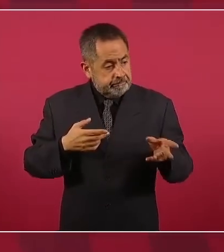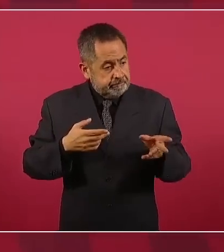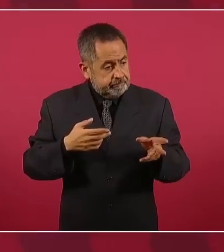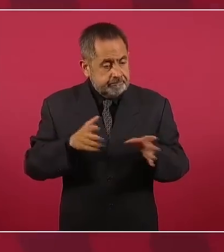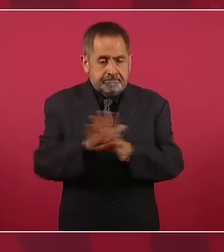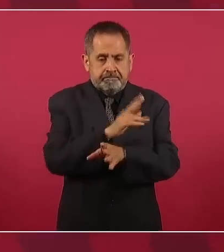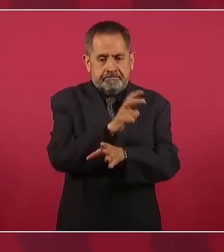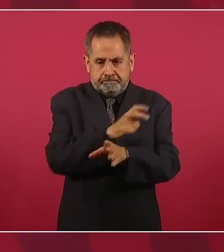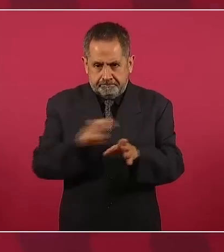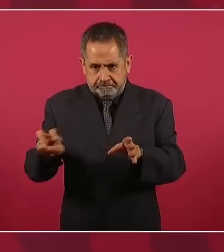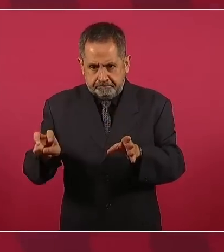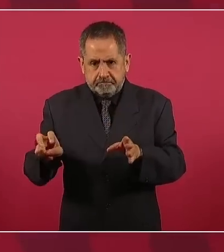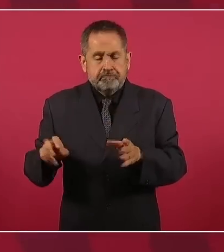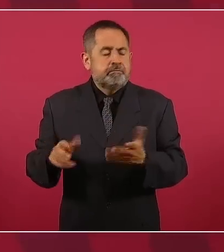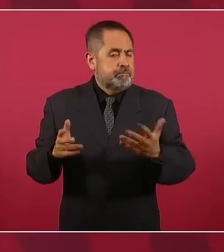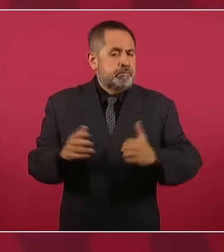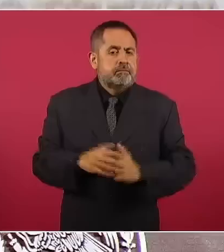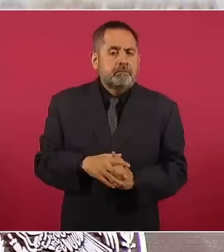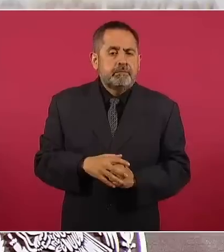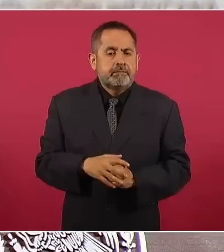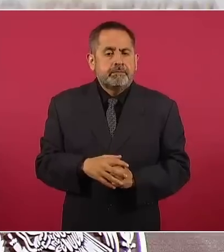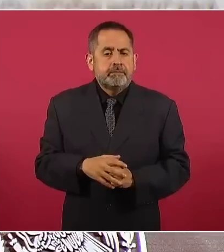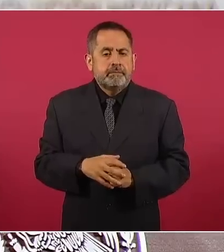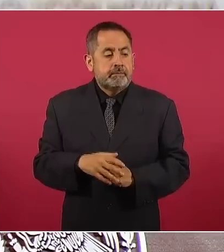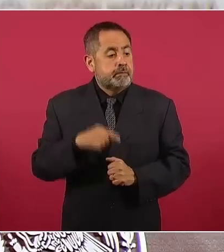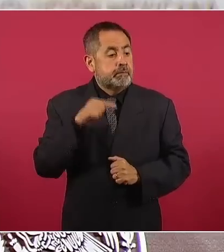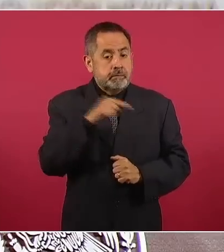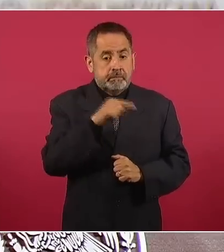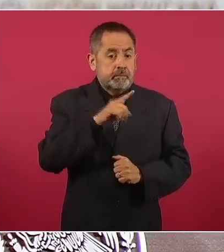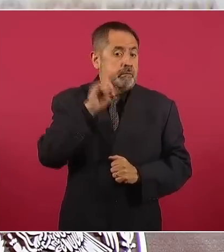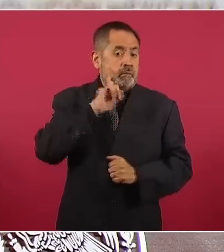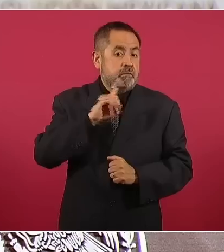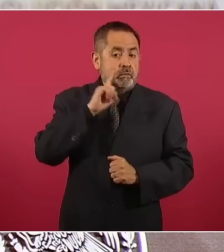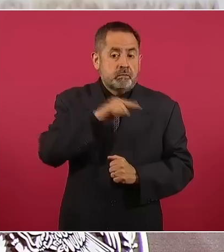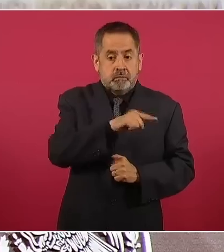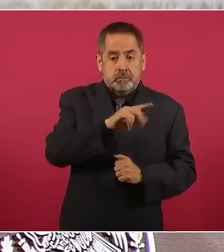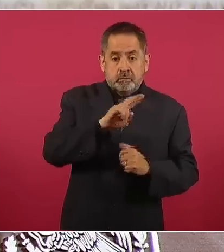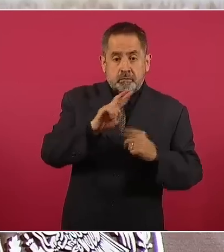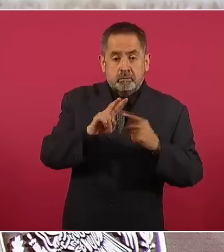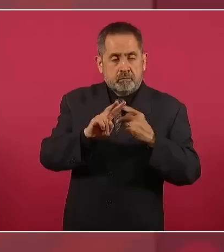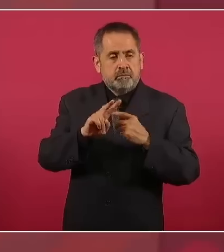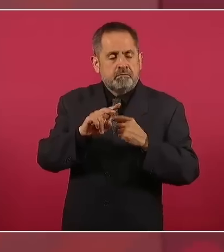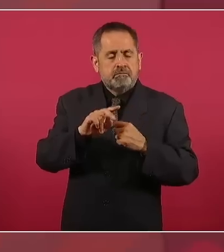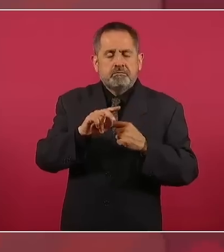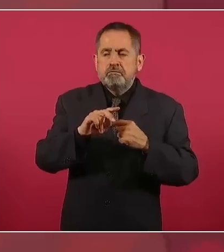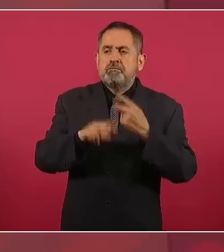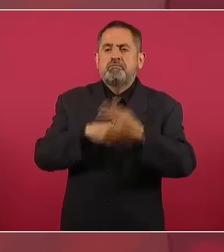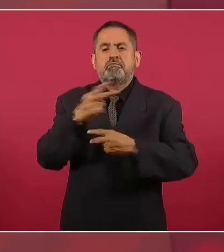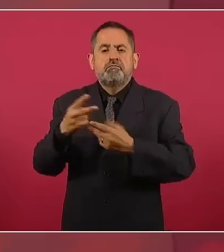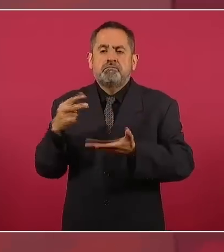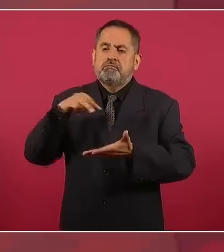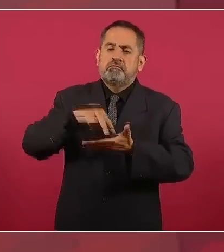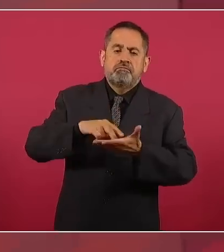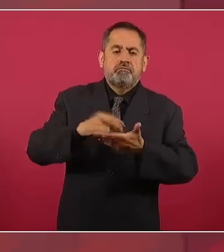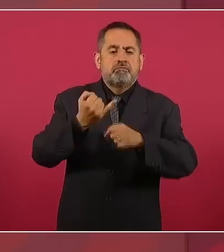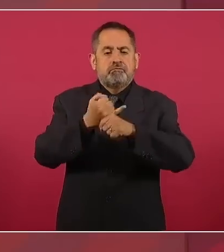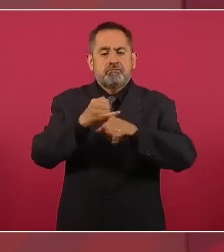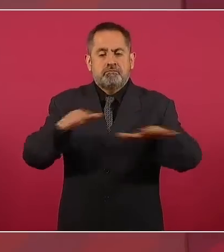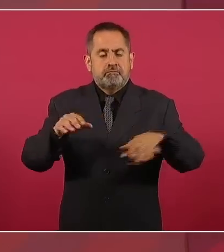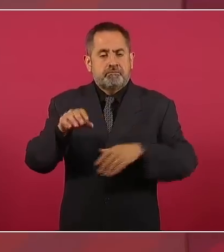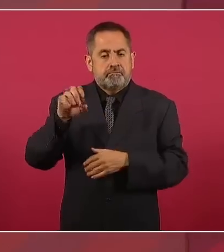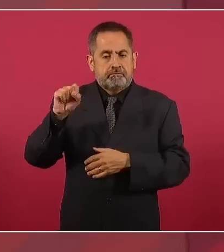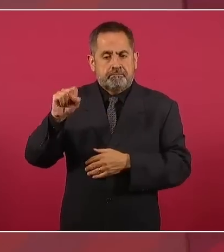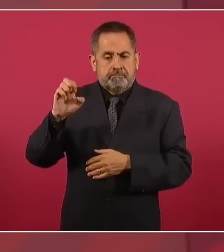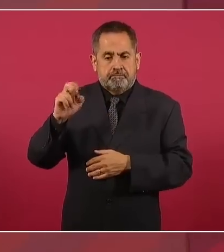Se va a presentar mañana en la SEP un informe de todo